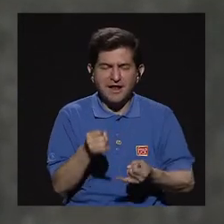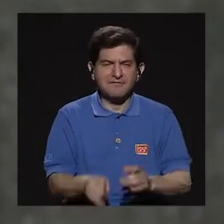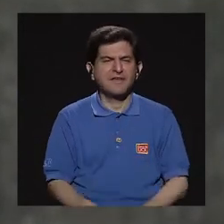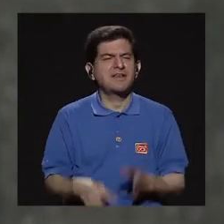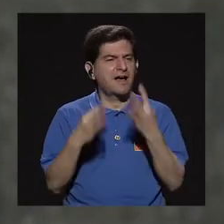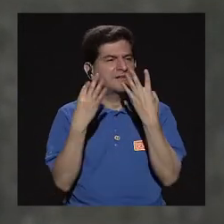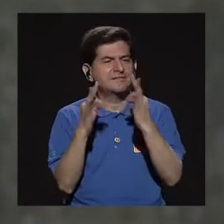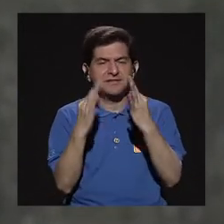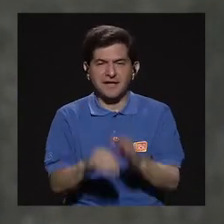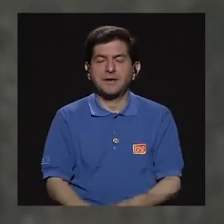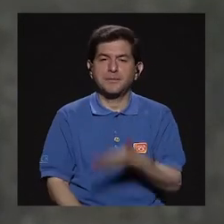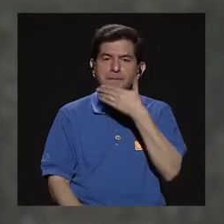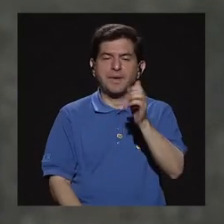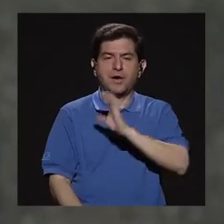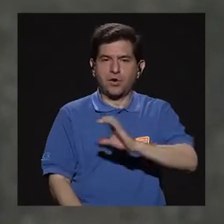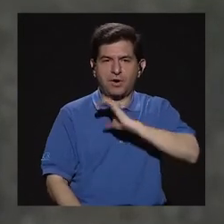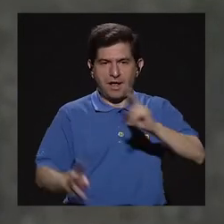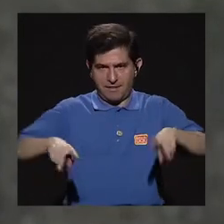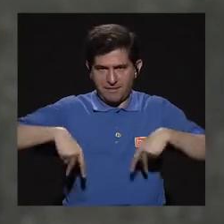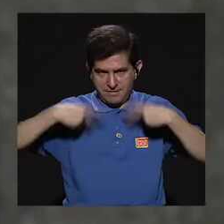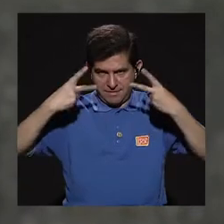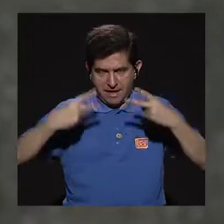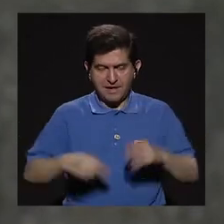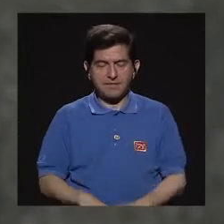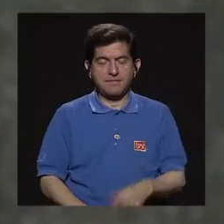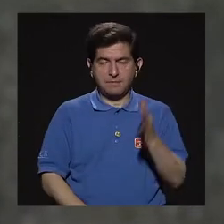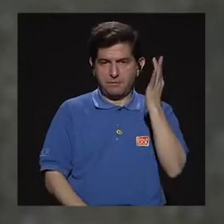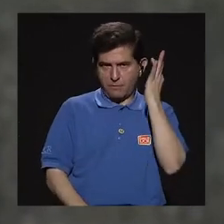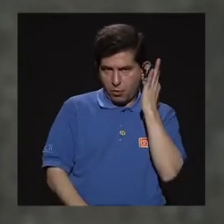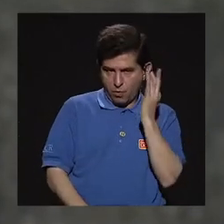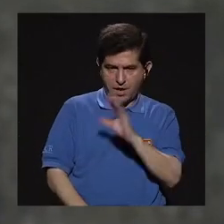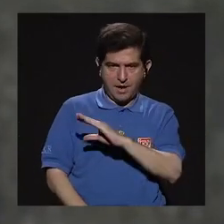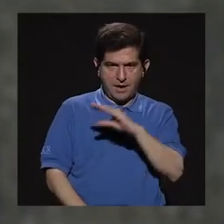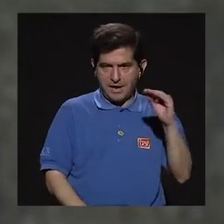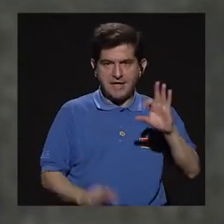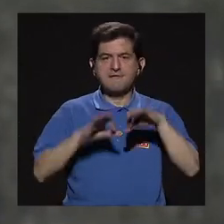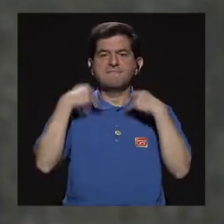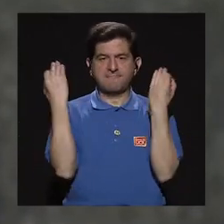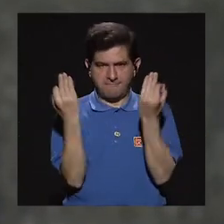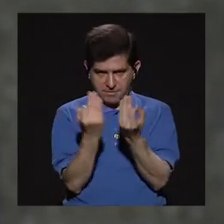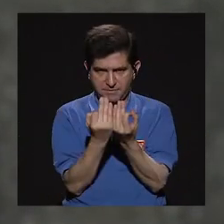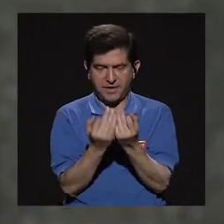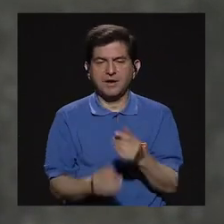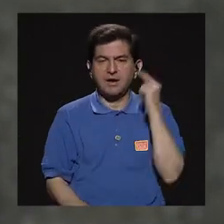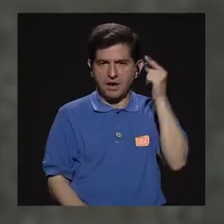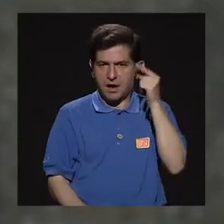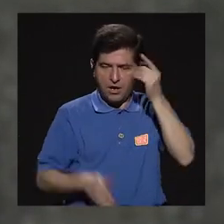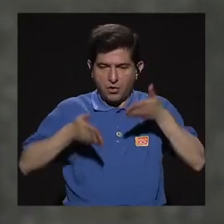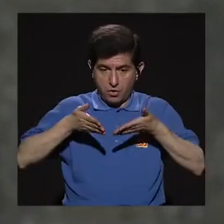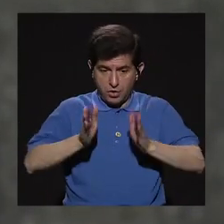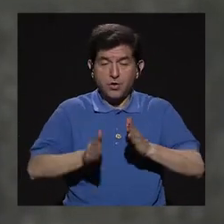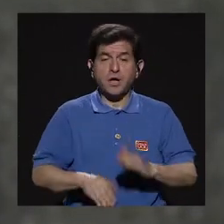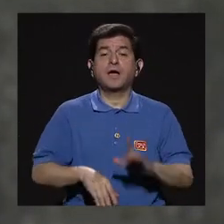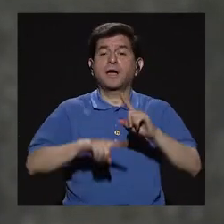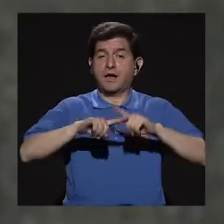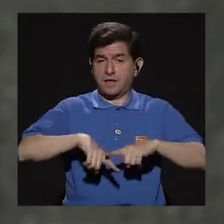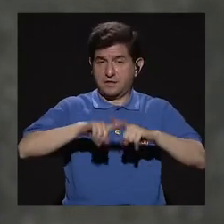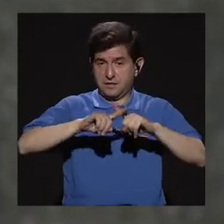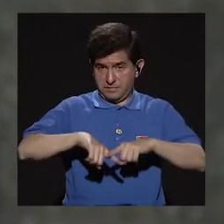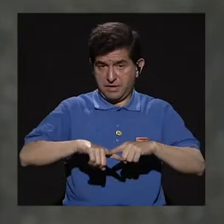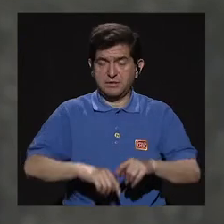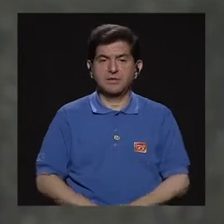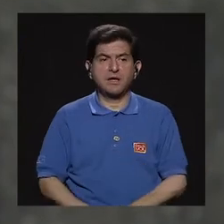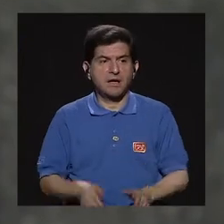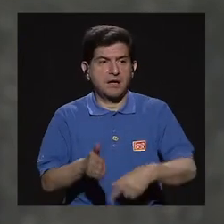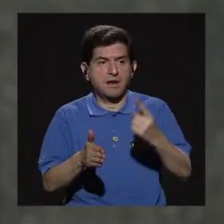lo que buscamos? Mejora de calidad de vida. No solo de las señoras, sino de sus familias, porque obviamente sus hijos dependen de ellos, hasta